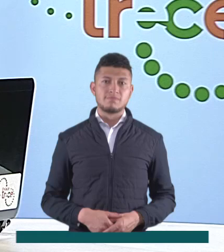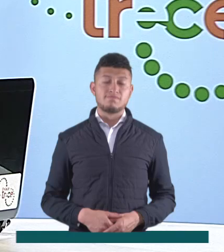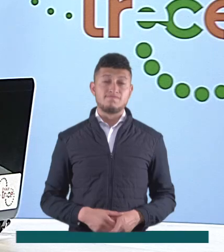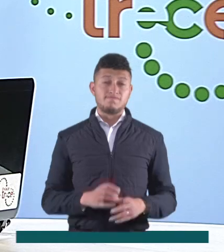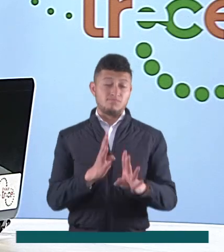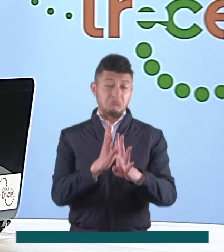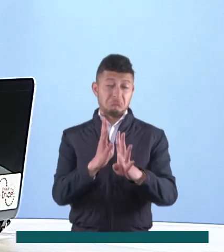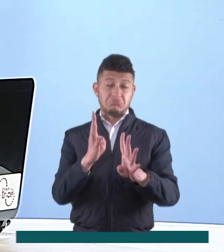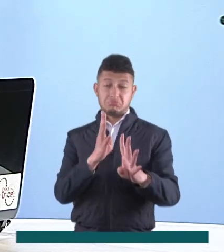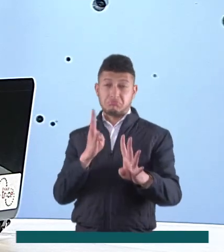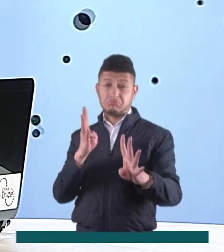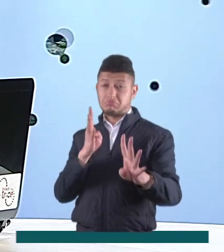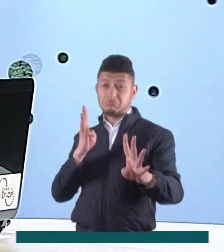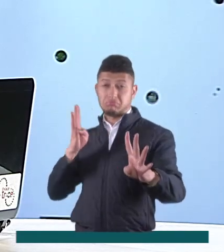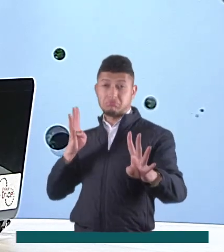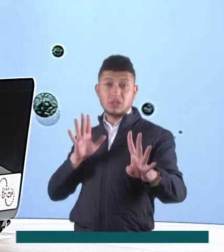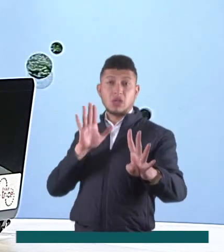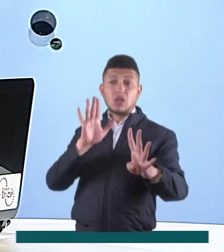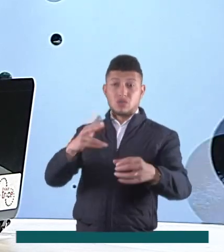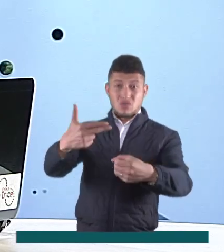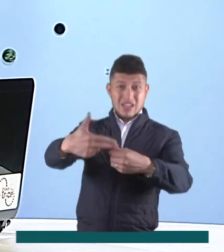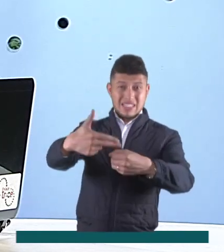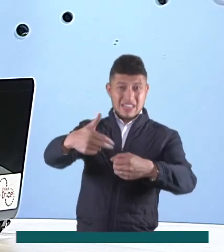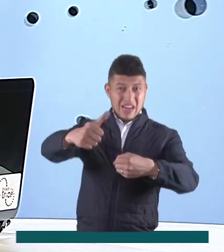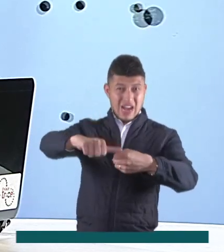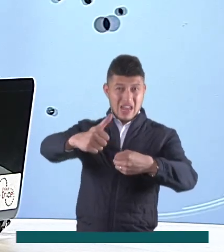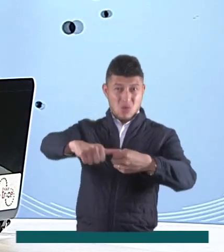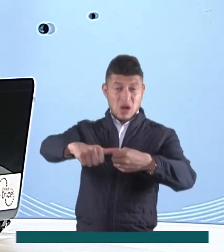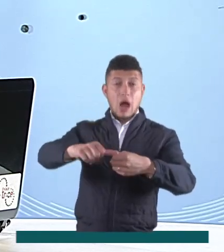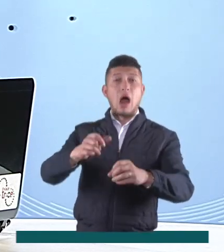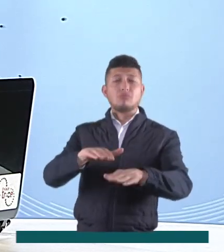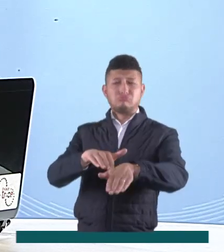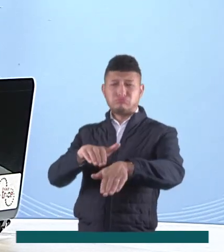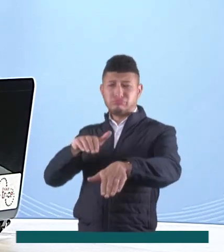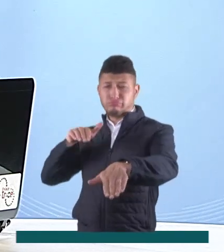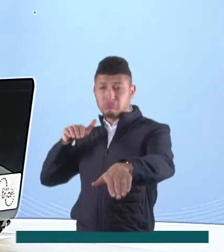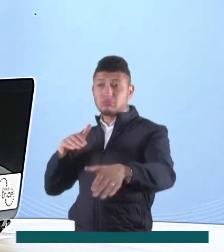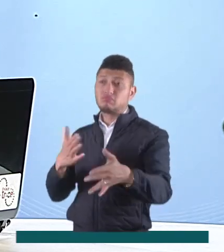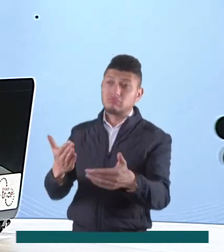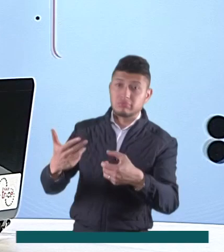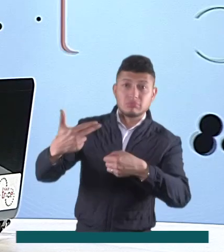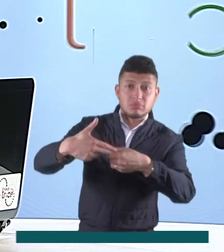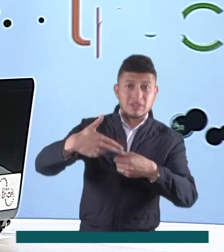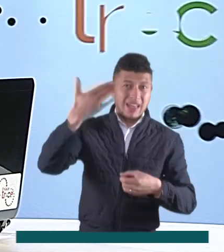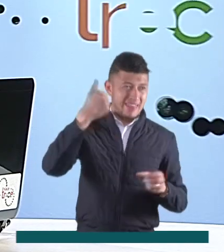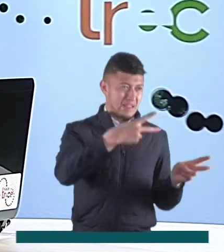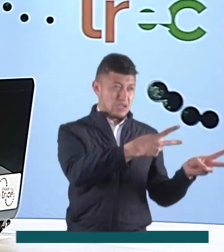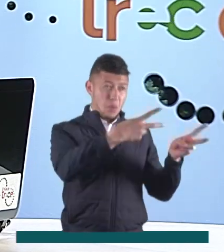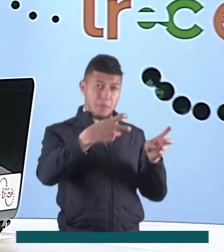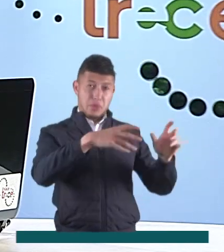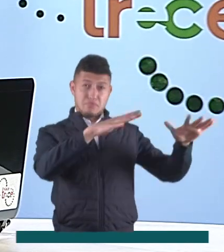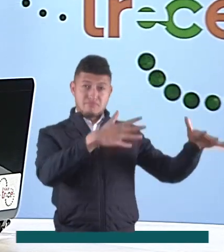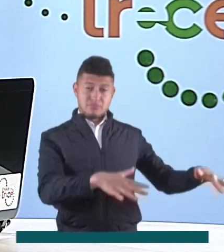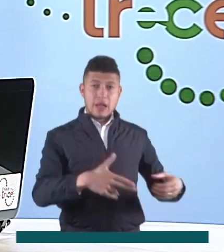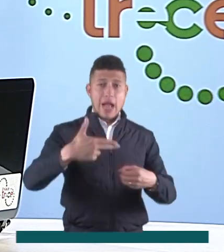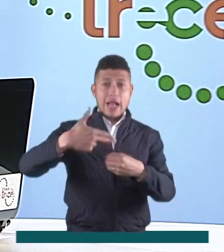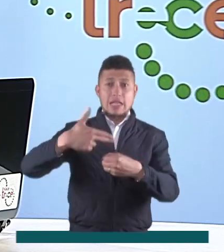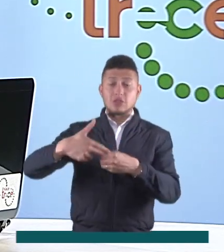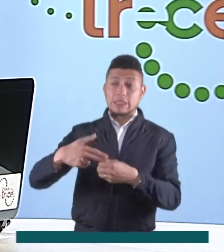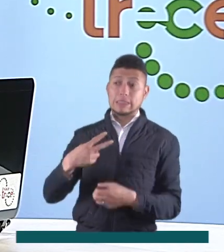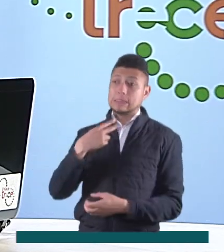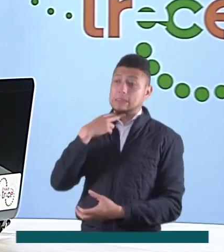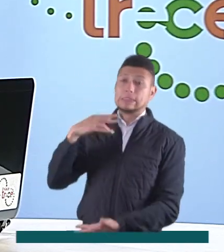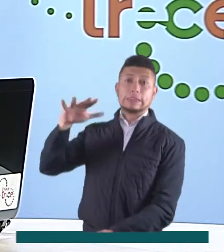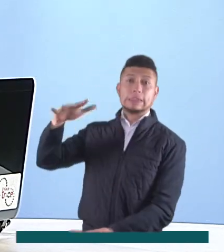Son enormes las filas en las estaciones de abastecimiento de gasolina en Arauca para obtener el combustible. Desde que el puente Román Basurto colapsó, la